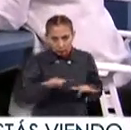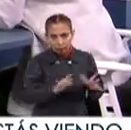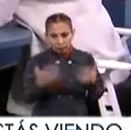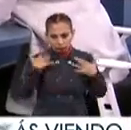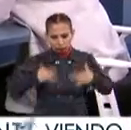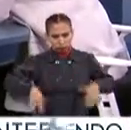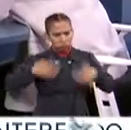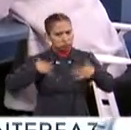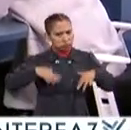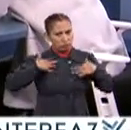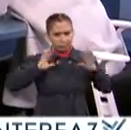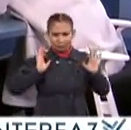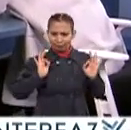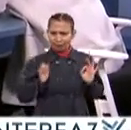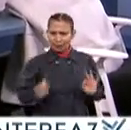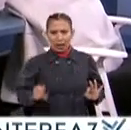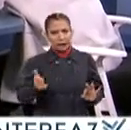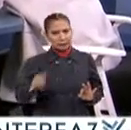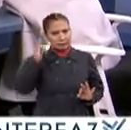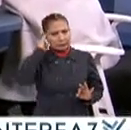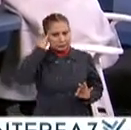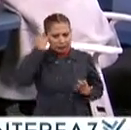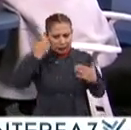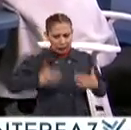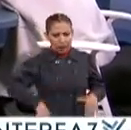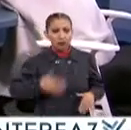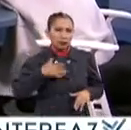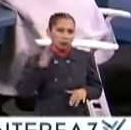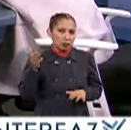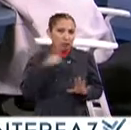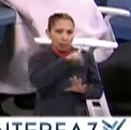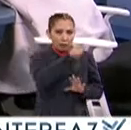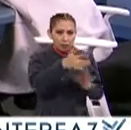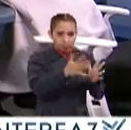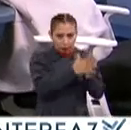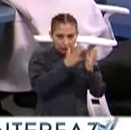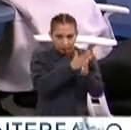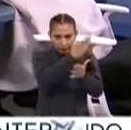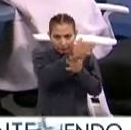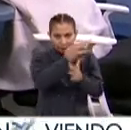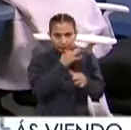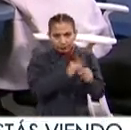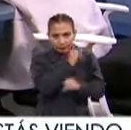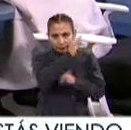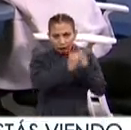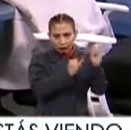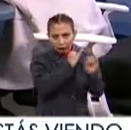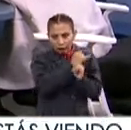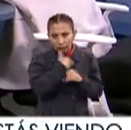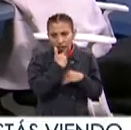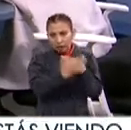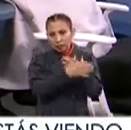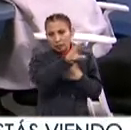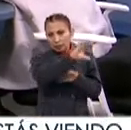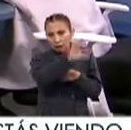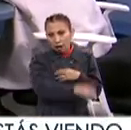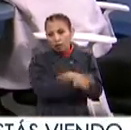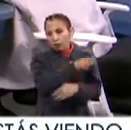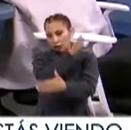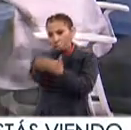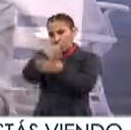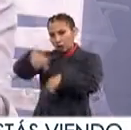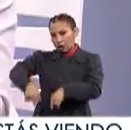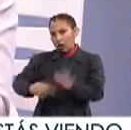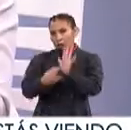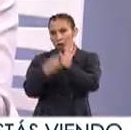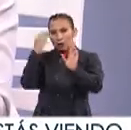indumentaria Característica Y antes Bueno más bien Después de participar En este festival internacional Que se va a llevar a cabo En Chicago Va a estar